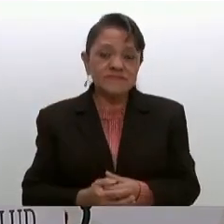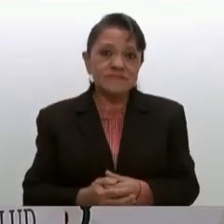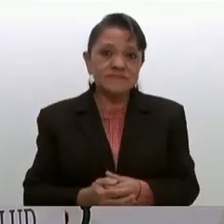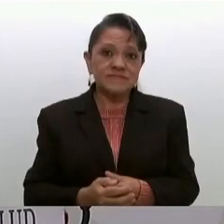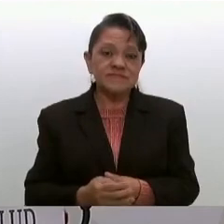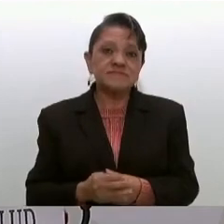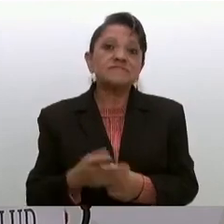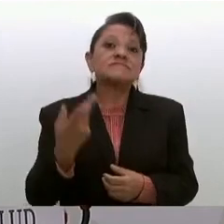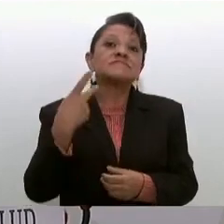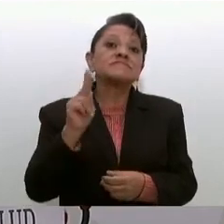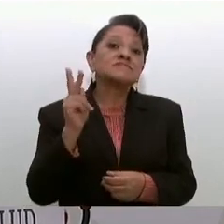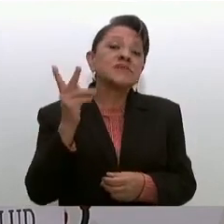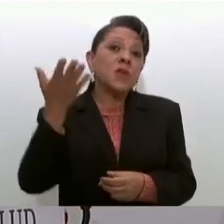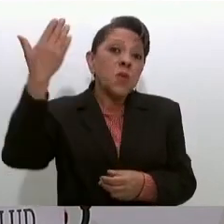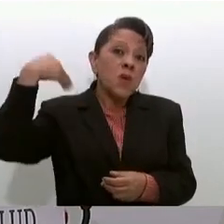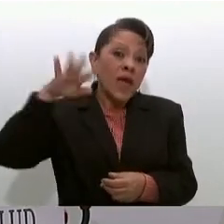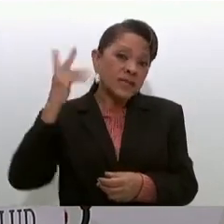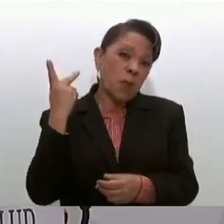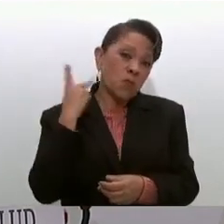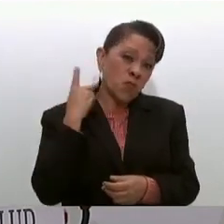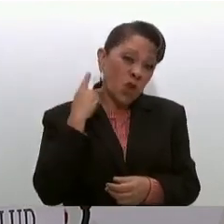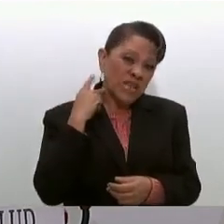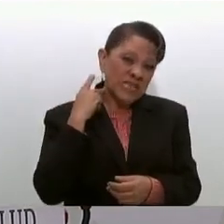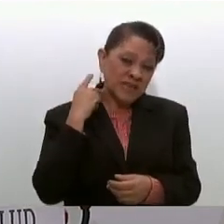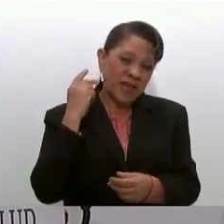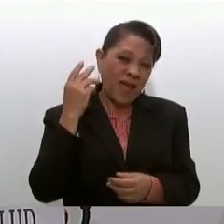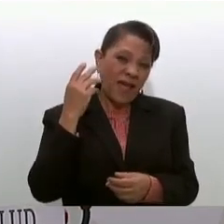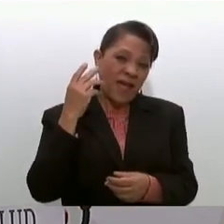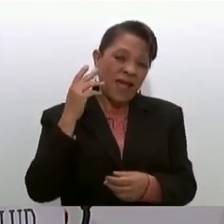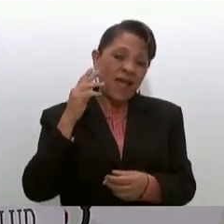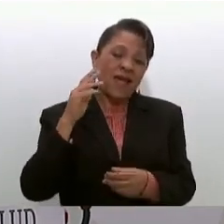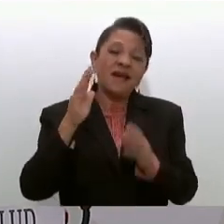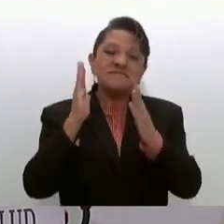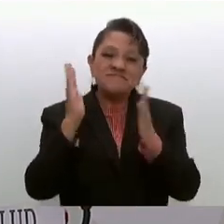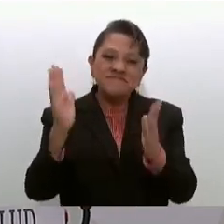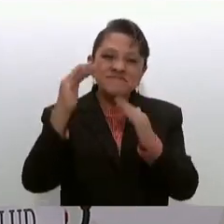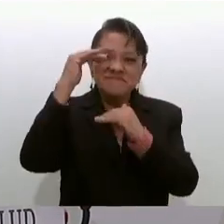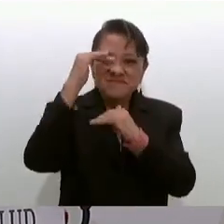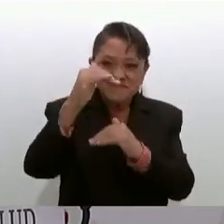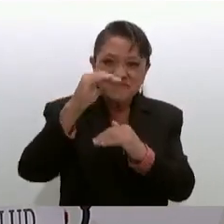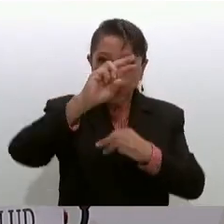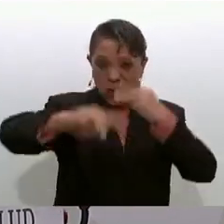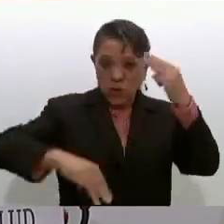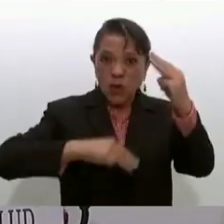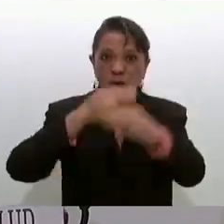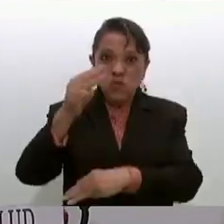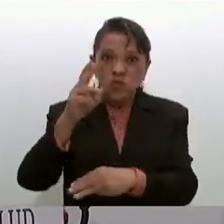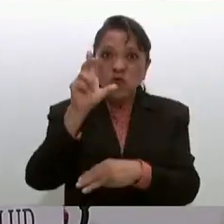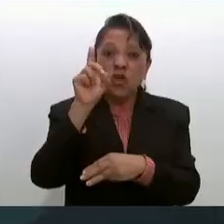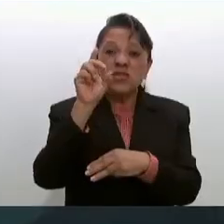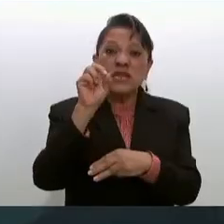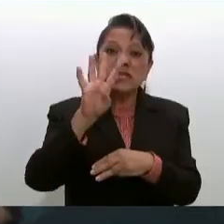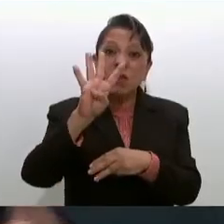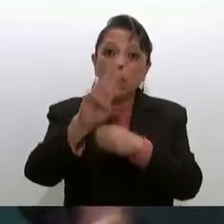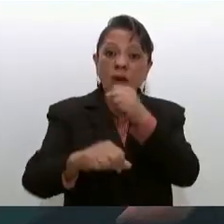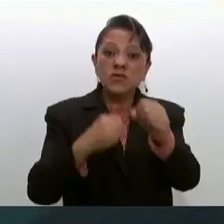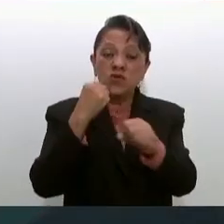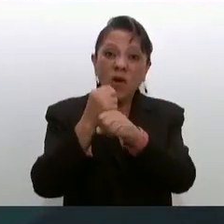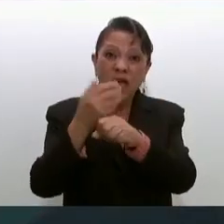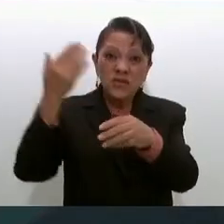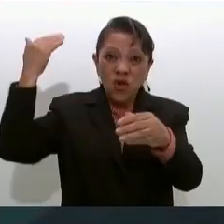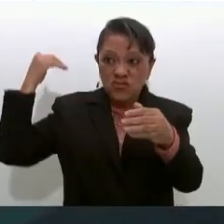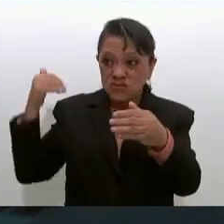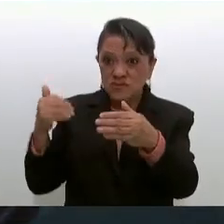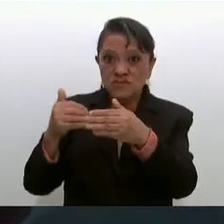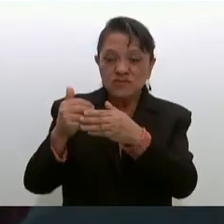la política neoliberal que se impuso en todo el mundo en los últimos 34 años empezaron a quitar todas